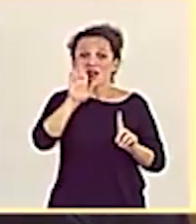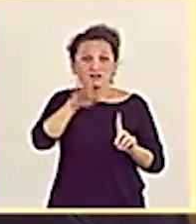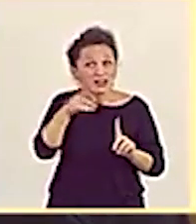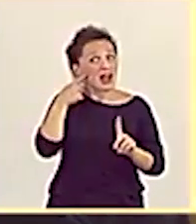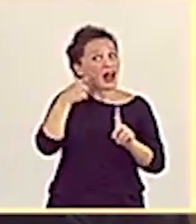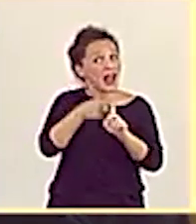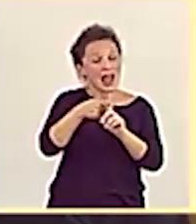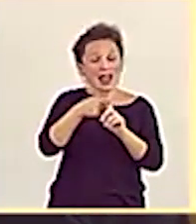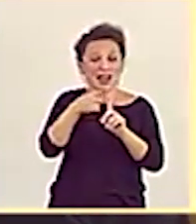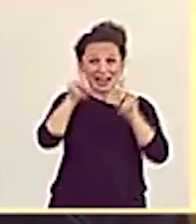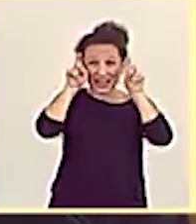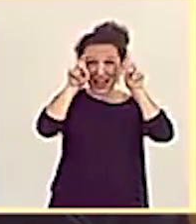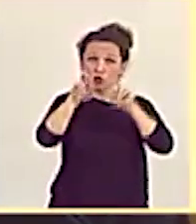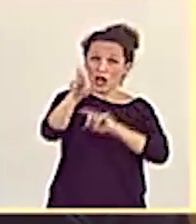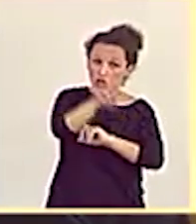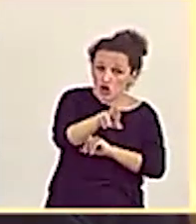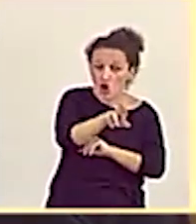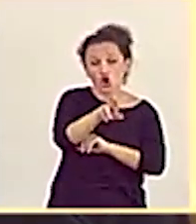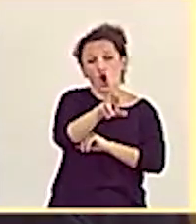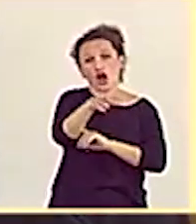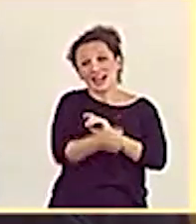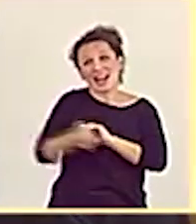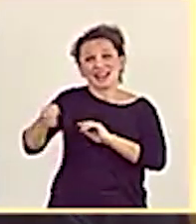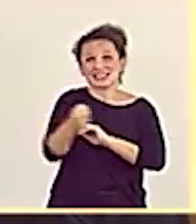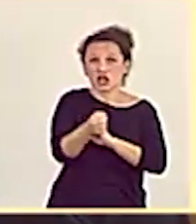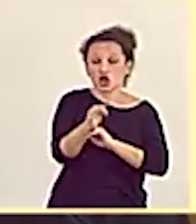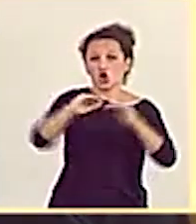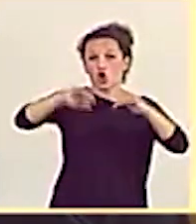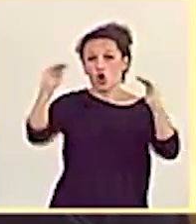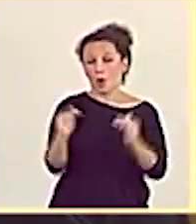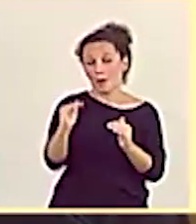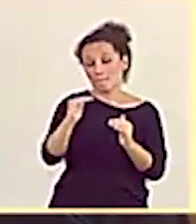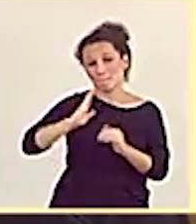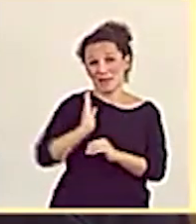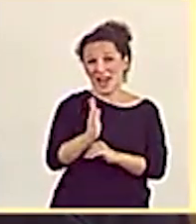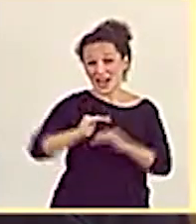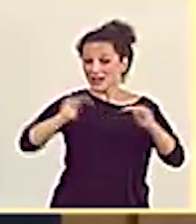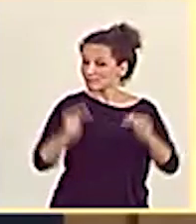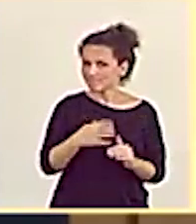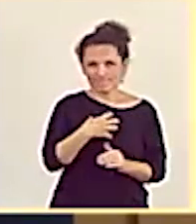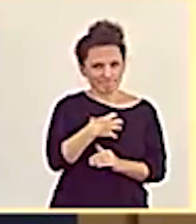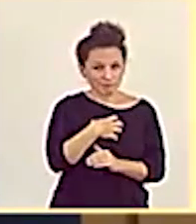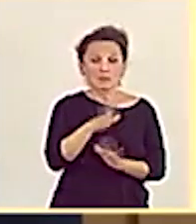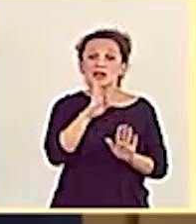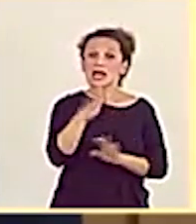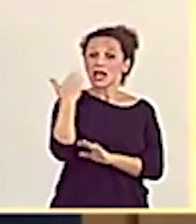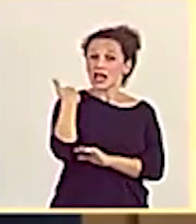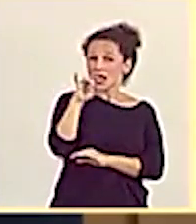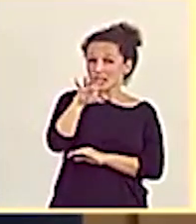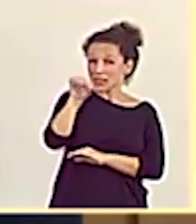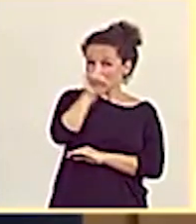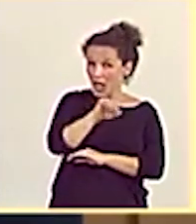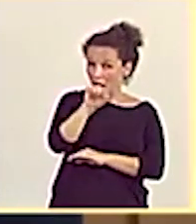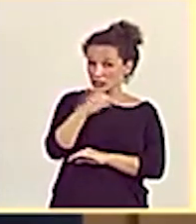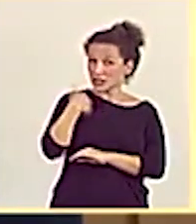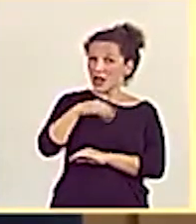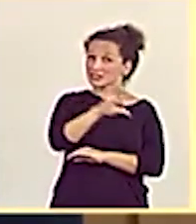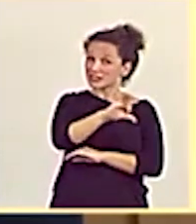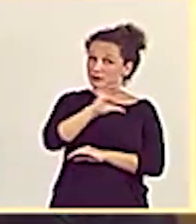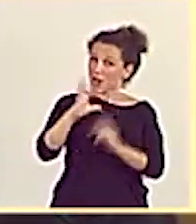reeducación y reinserción de la pena. Y, a pesar de la gravedad de esta situación, tras 15 años de este acuerdo con el Ayuntamiento de San Sebastián,